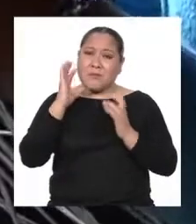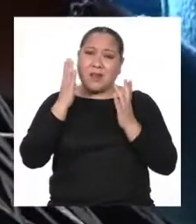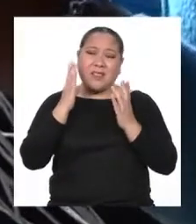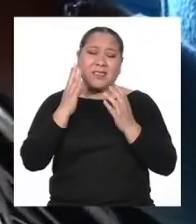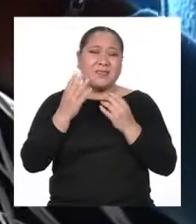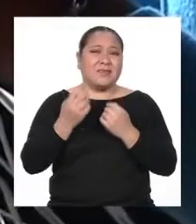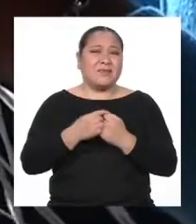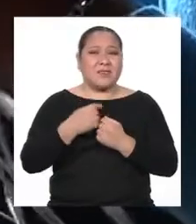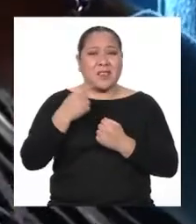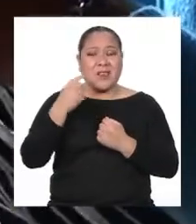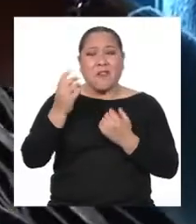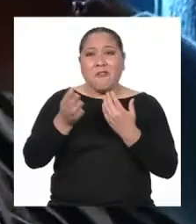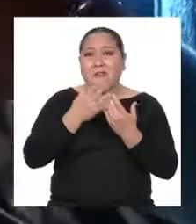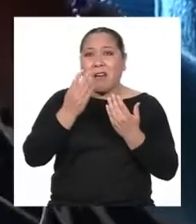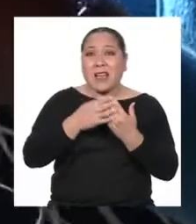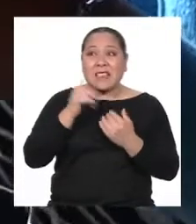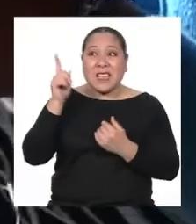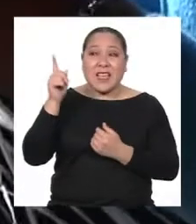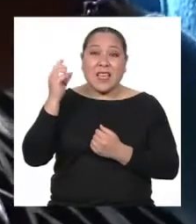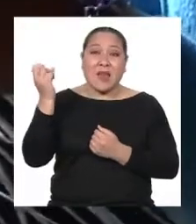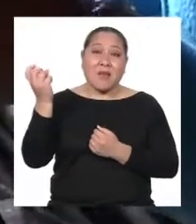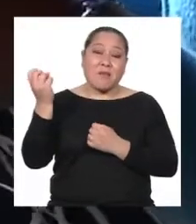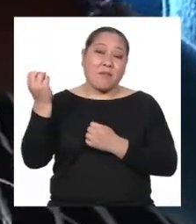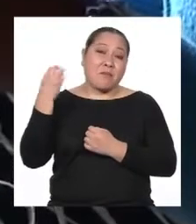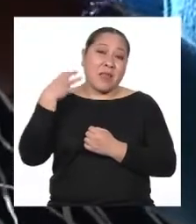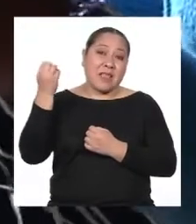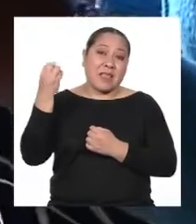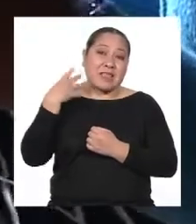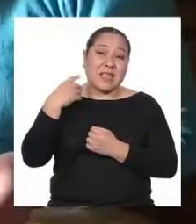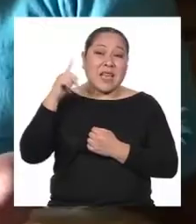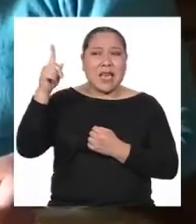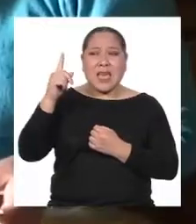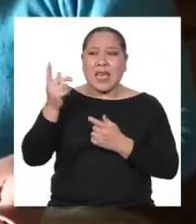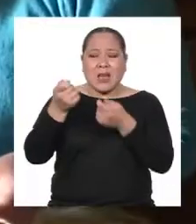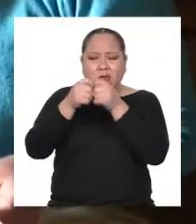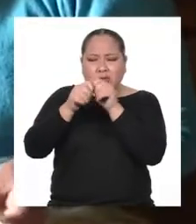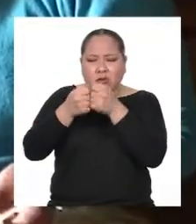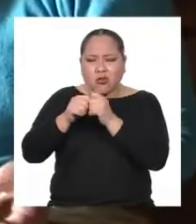porque ella me contaba Que ha trenzado desde muy joven